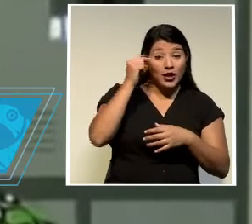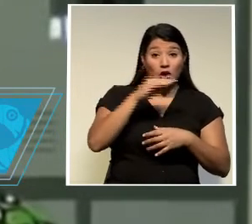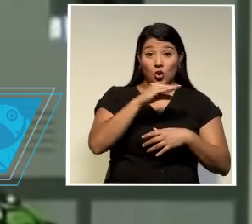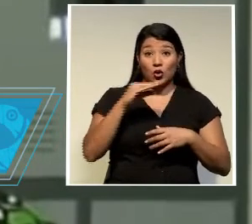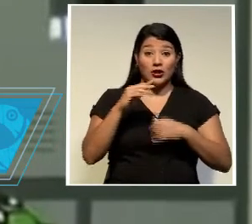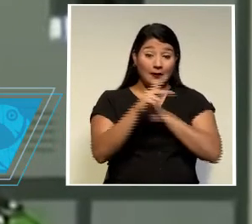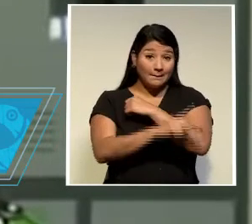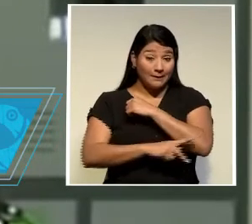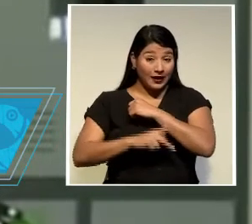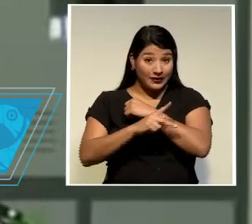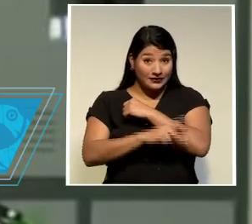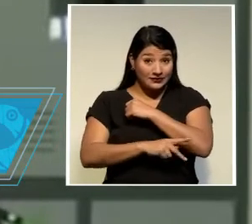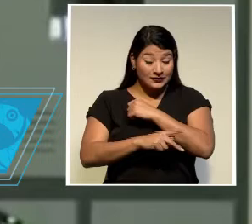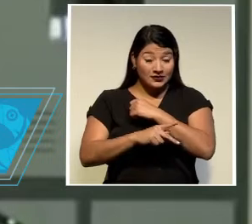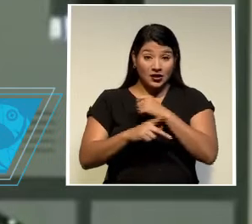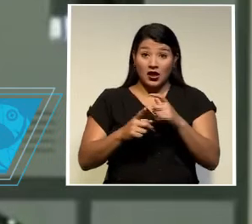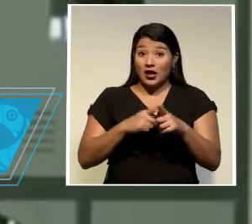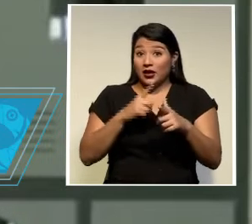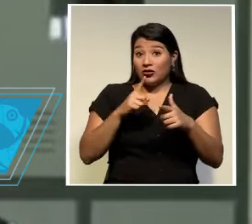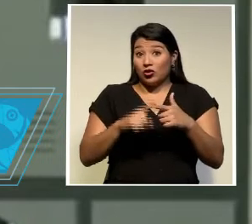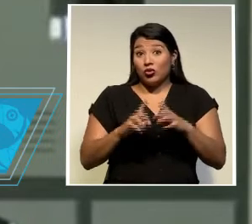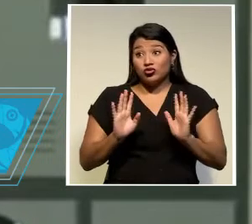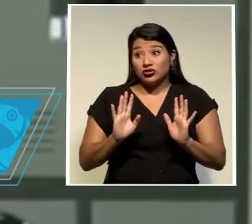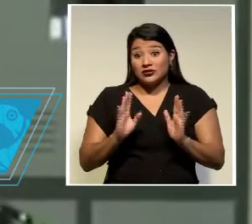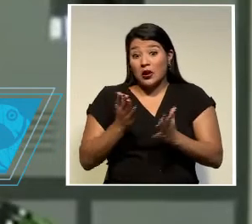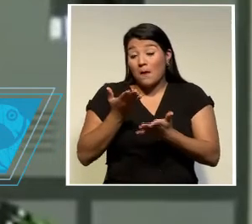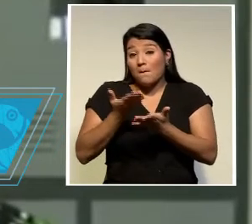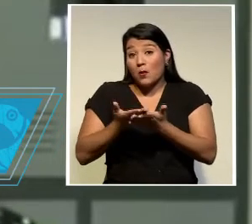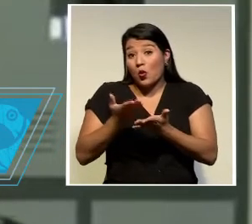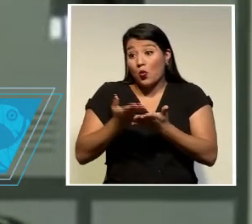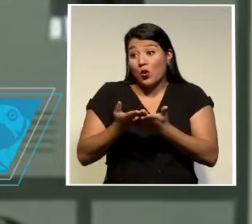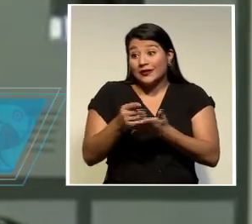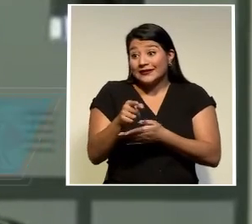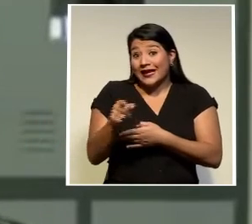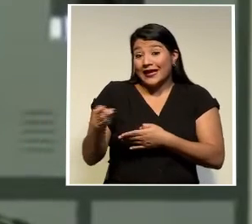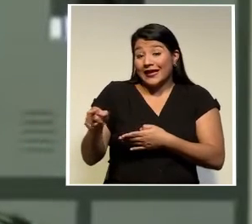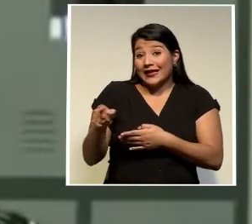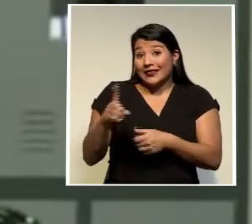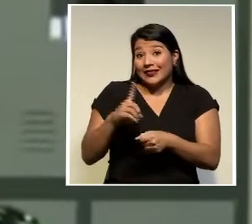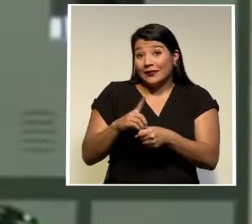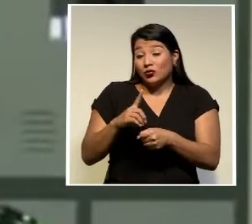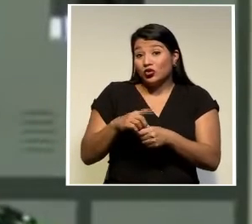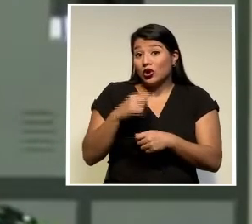entonces pues lo que pueden plantear los diputados puede ser muy popular